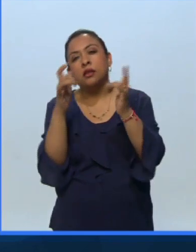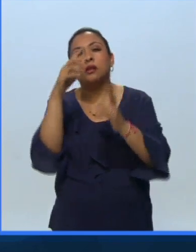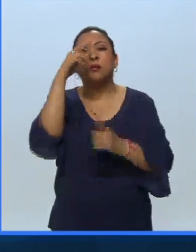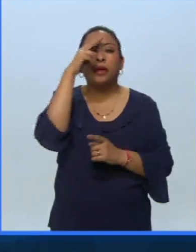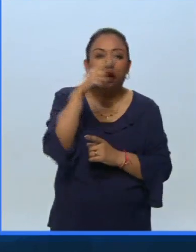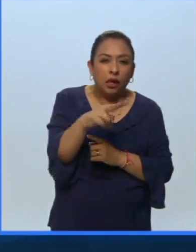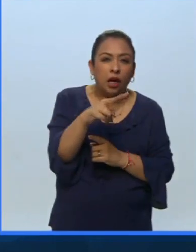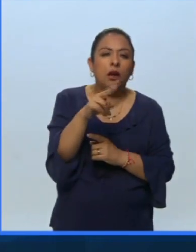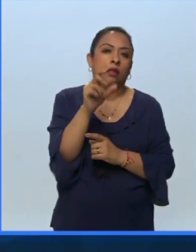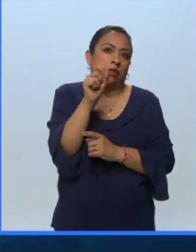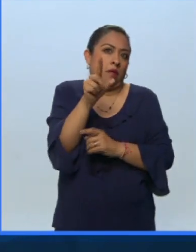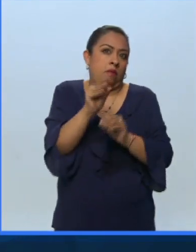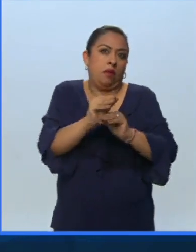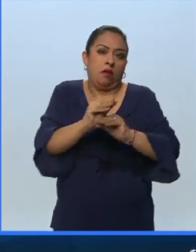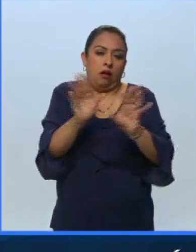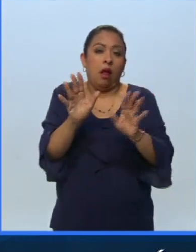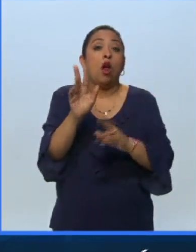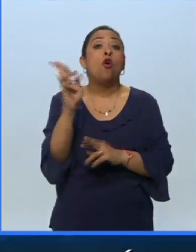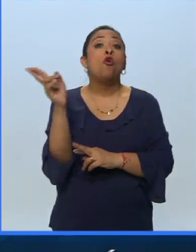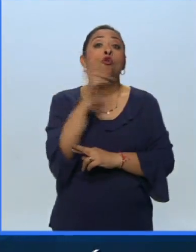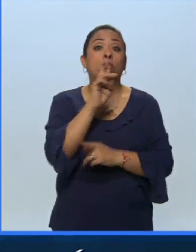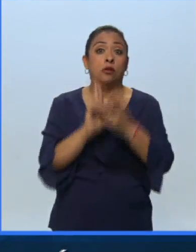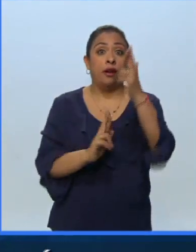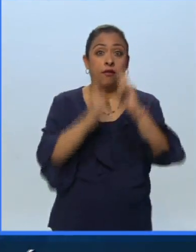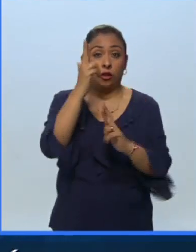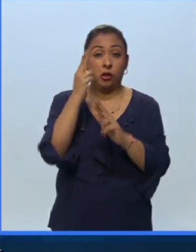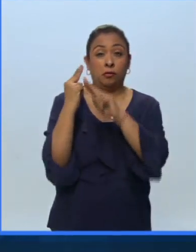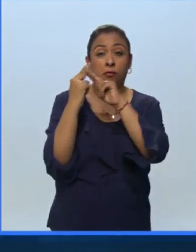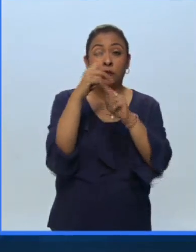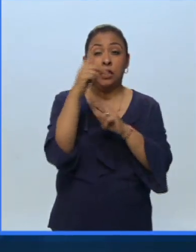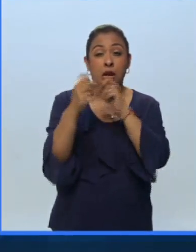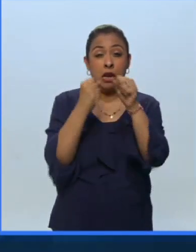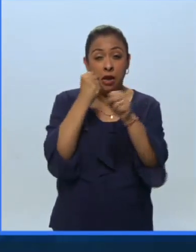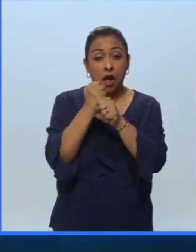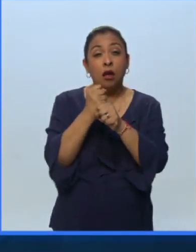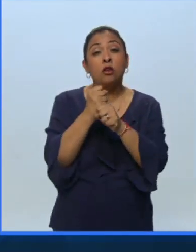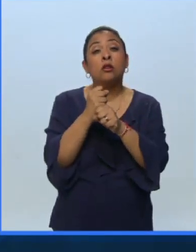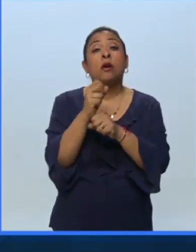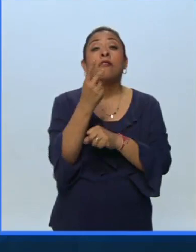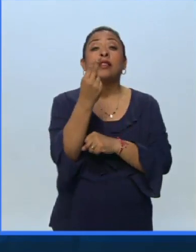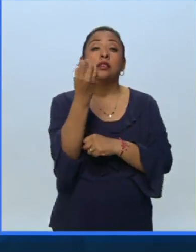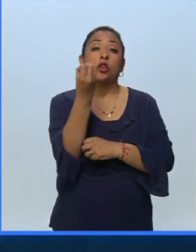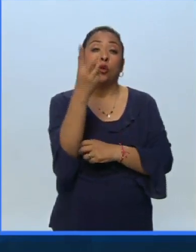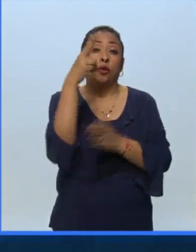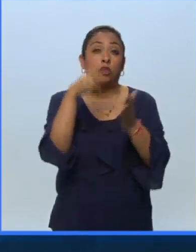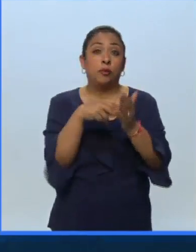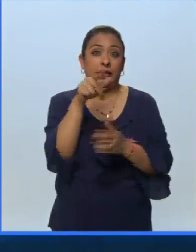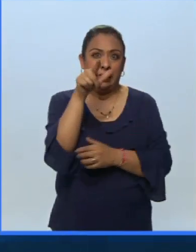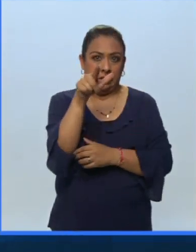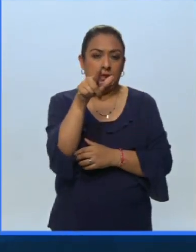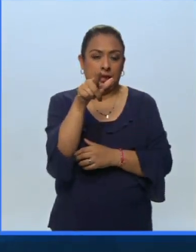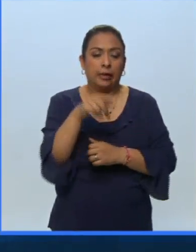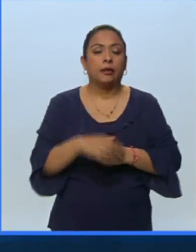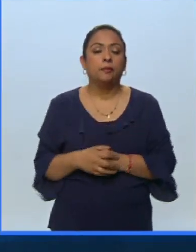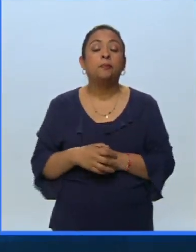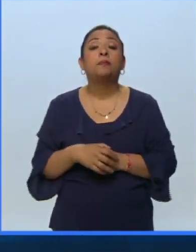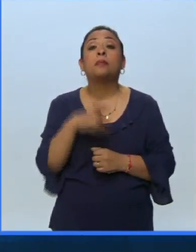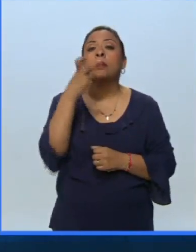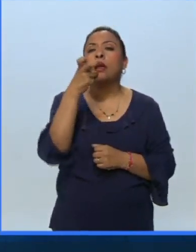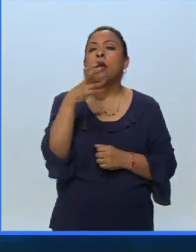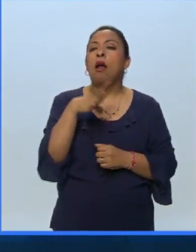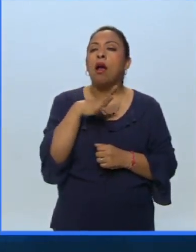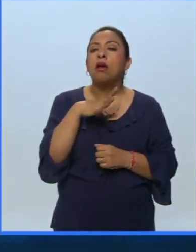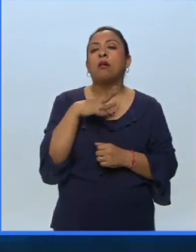la mexicana y por supuesto la rusa cuyo primer centenario se conmemora el 25 de octubre de 2017 eso ha